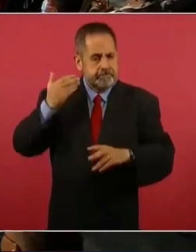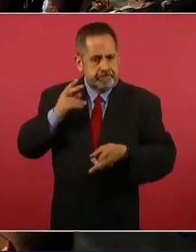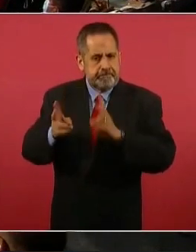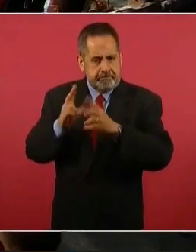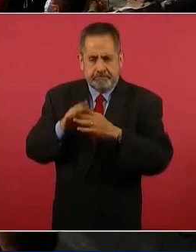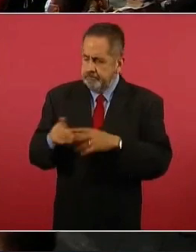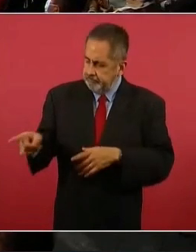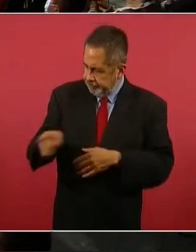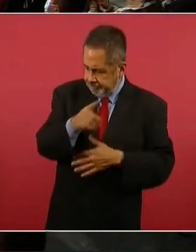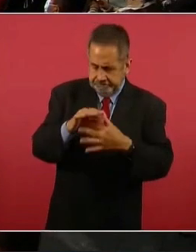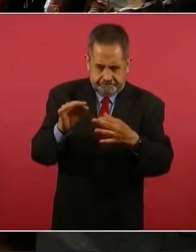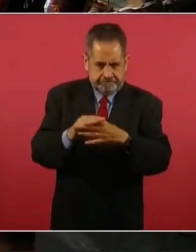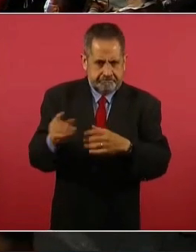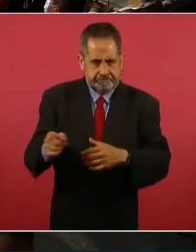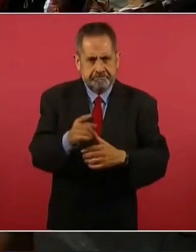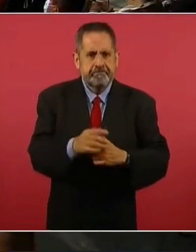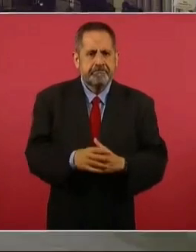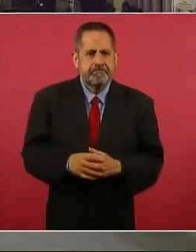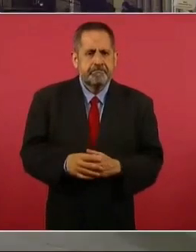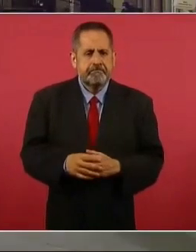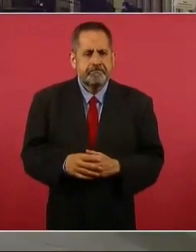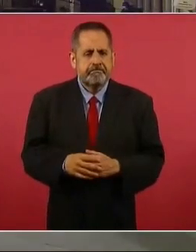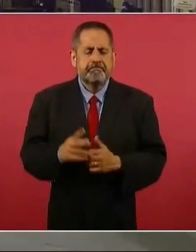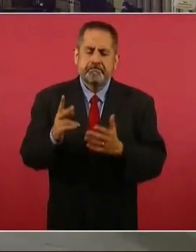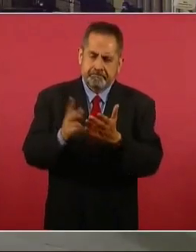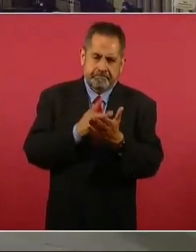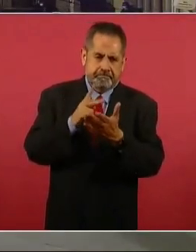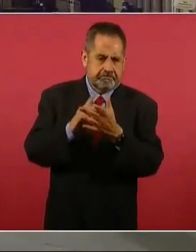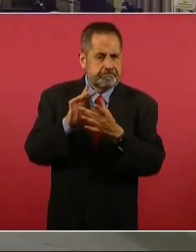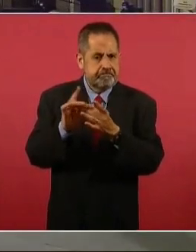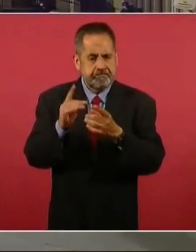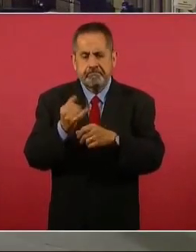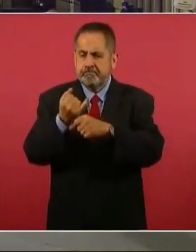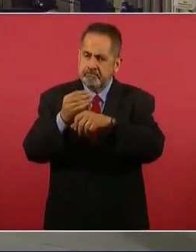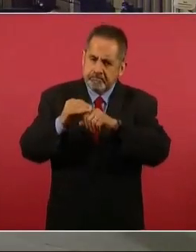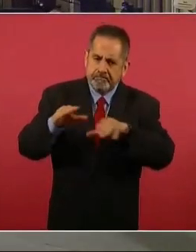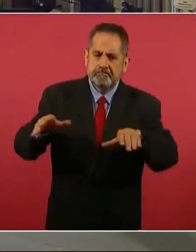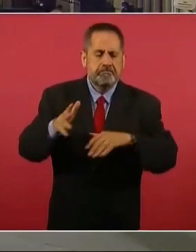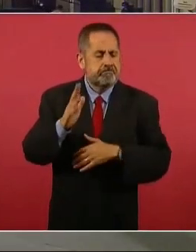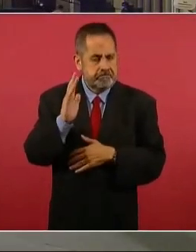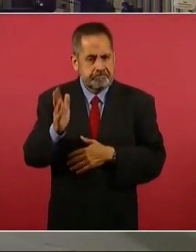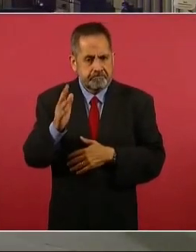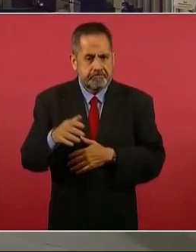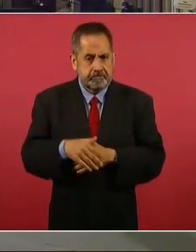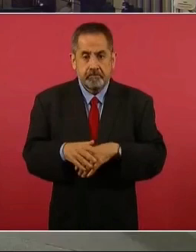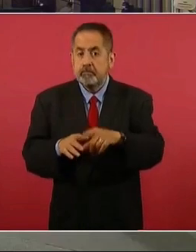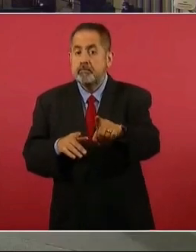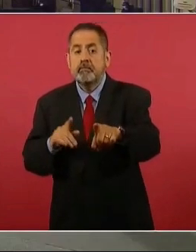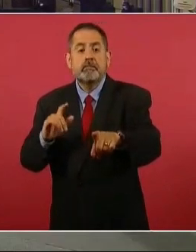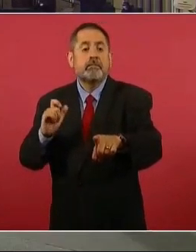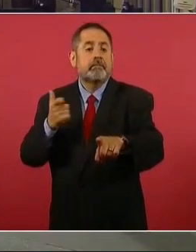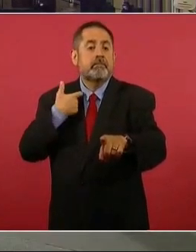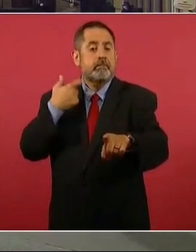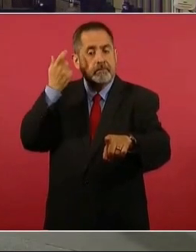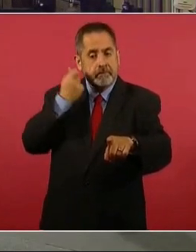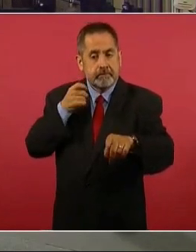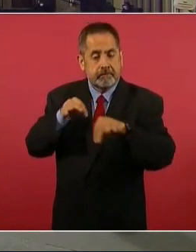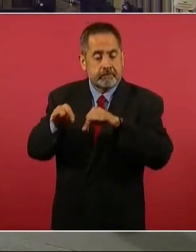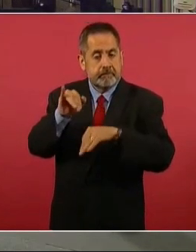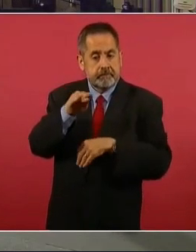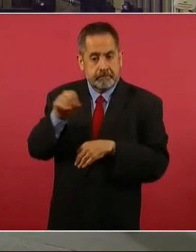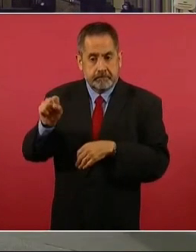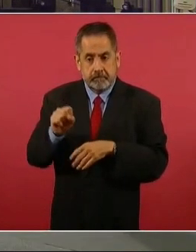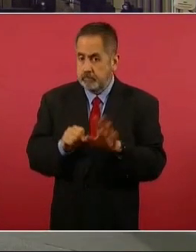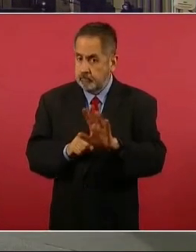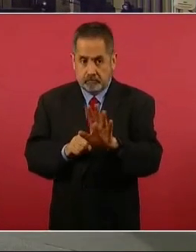qué no lo explicas? Ya les hemos informado. Pero son jubilados trabajadores del IMSS, o sea,